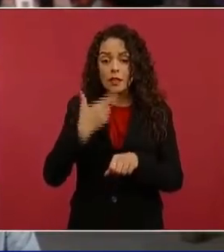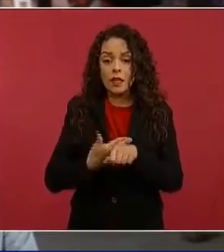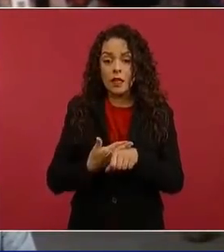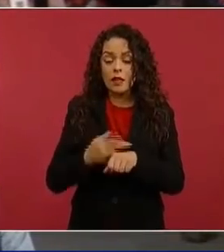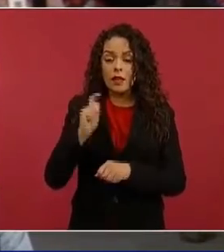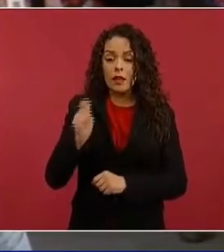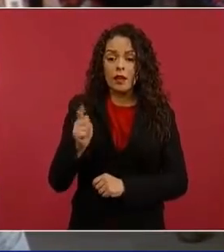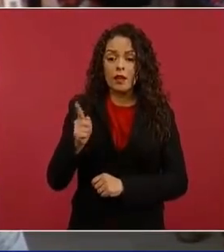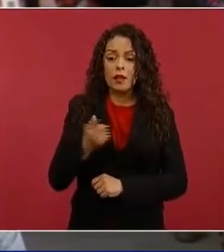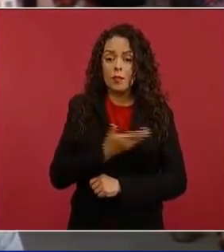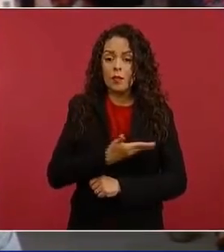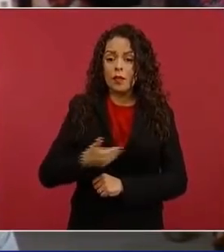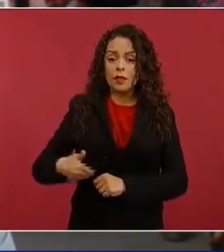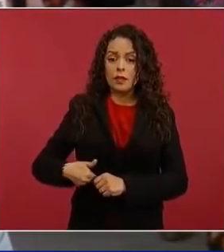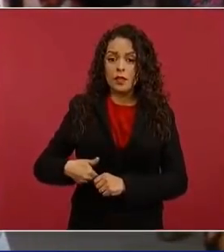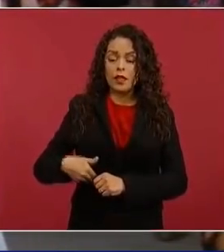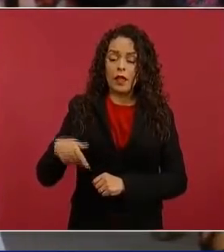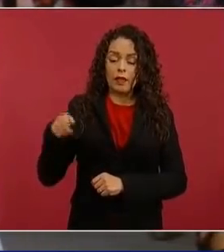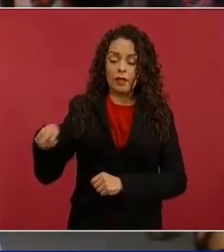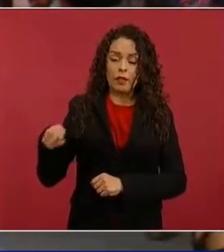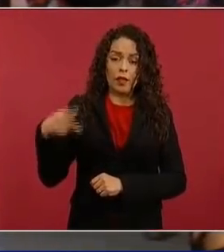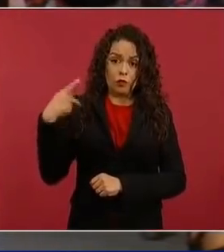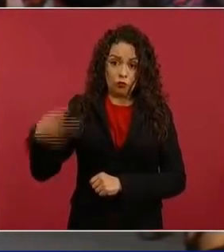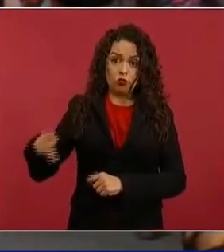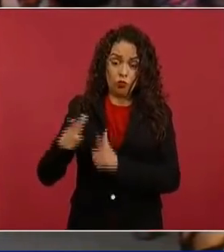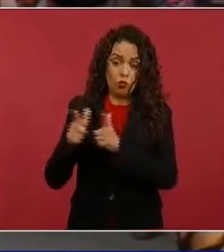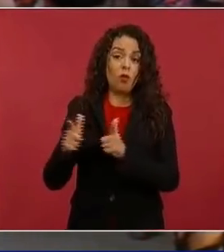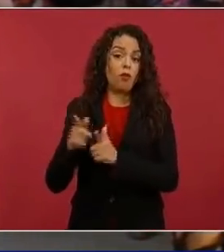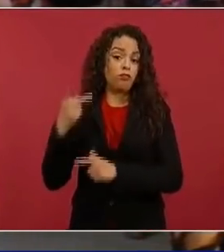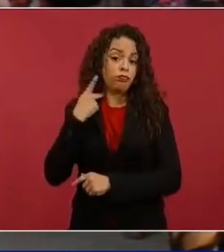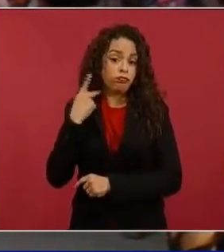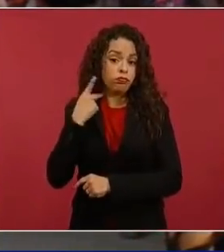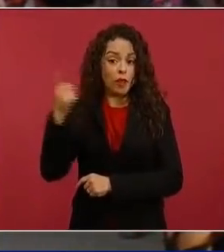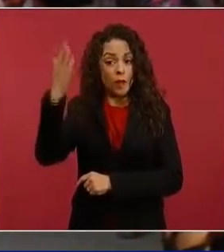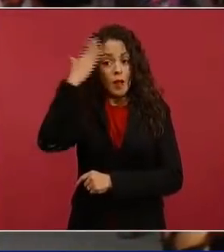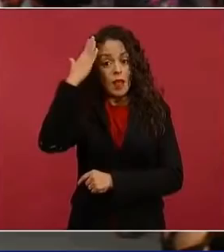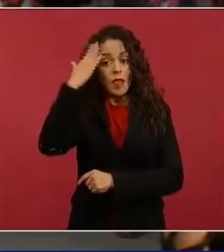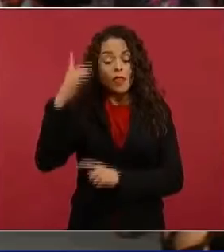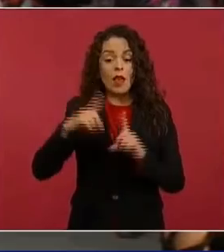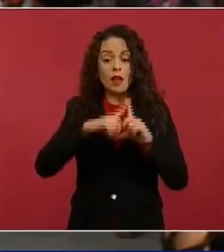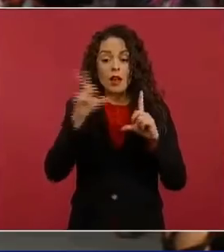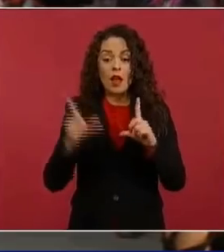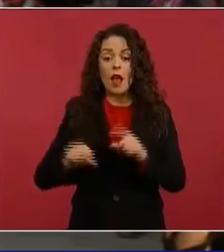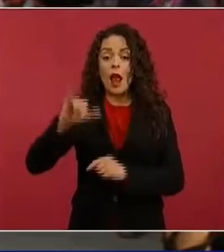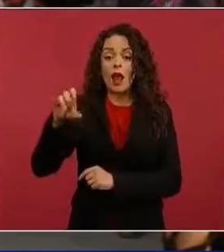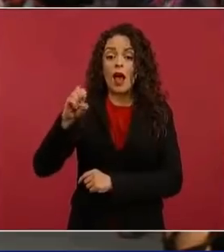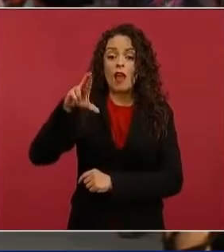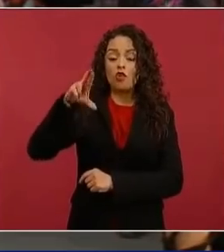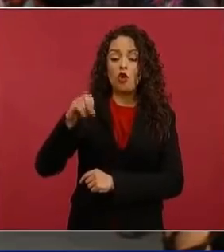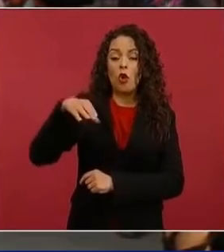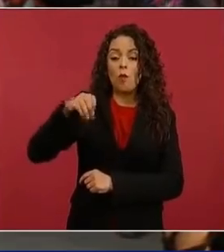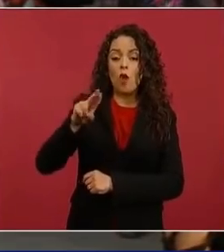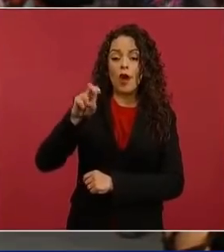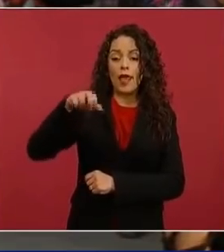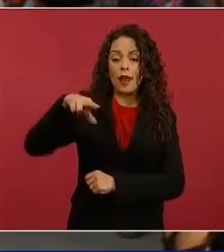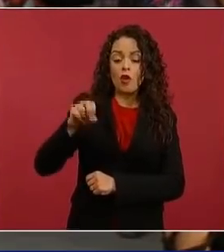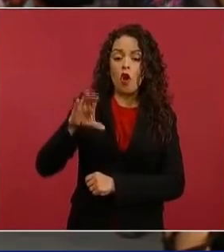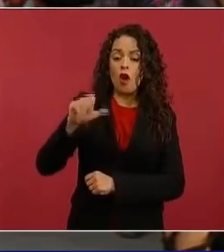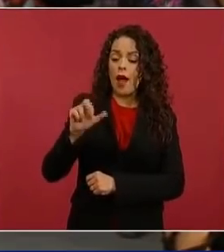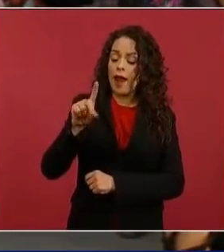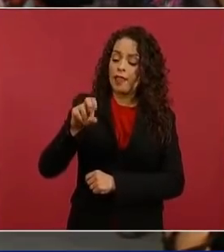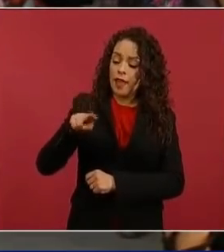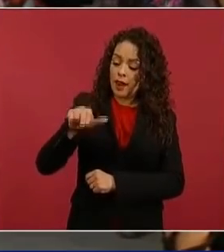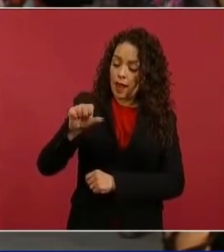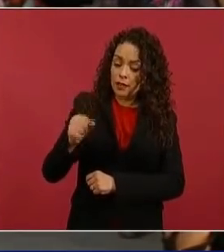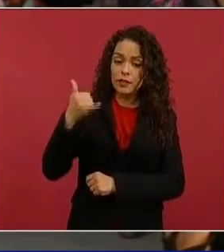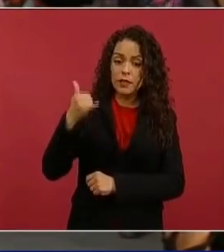la presidencia nacional de este partido, es decir, del líder nacional Alejandro Moreno Cárdenas, y además es